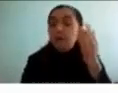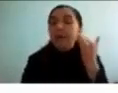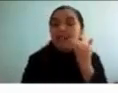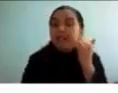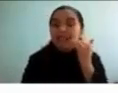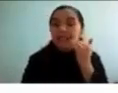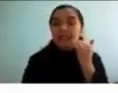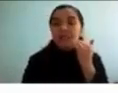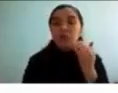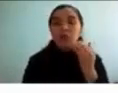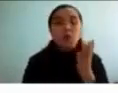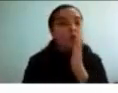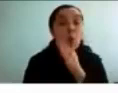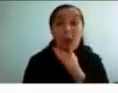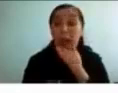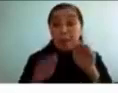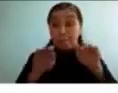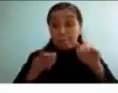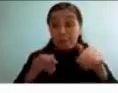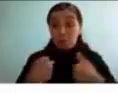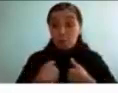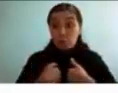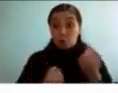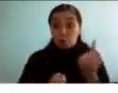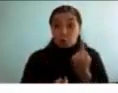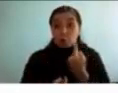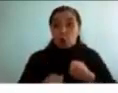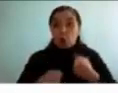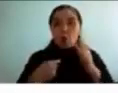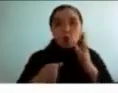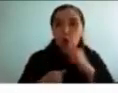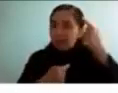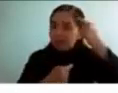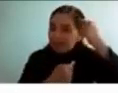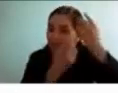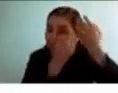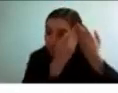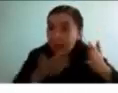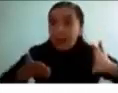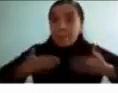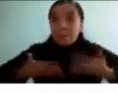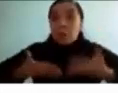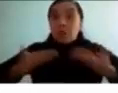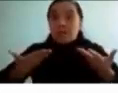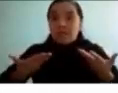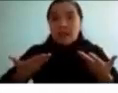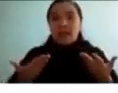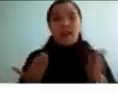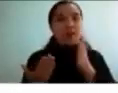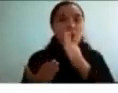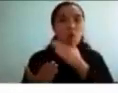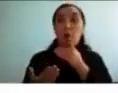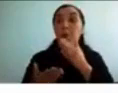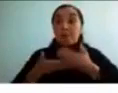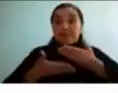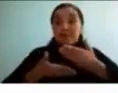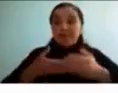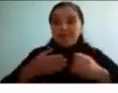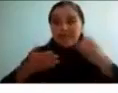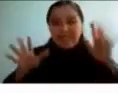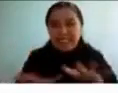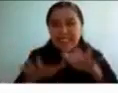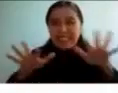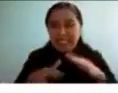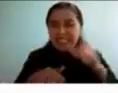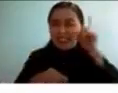sí mismos la suficiente motivación o gratificación como para mantener el esfuerzo ante una tarea difícil dando lugar al